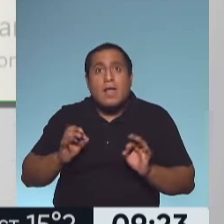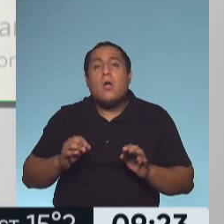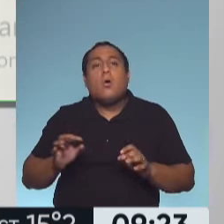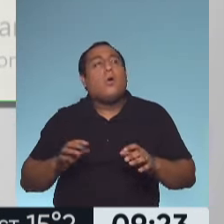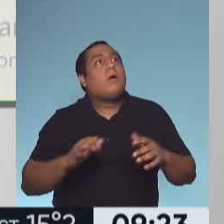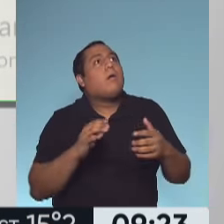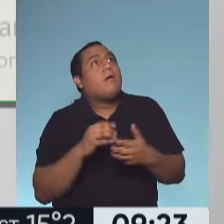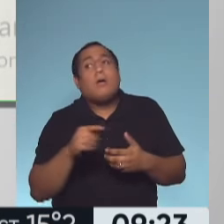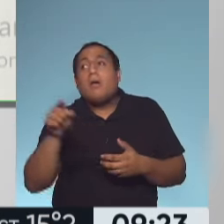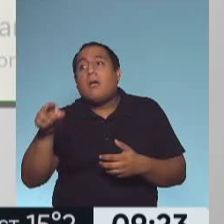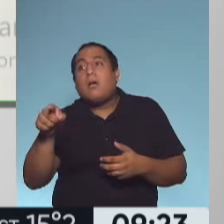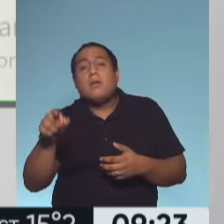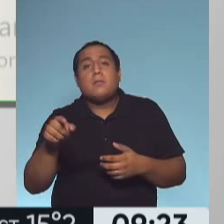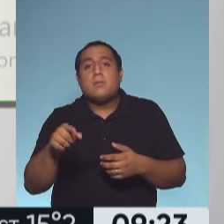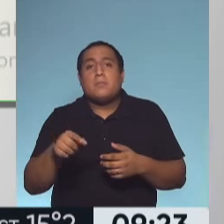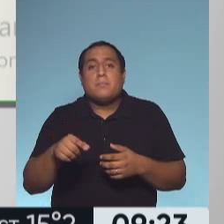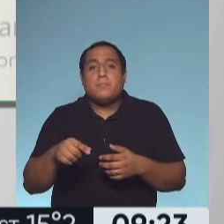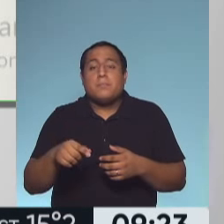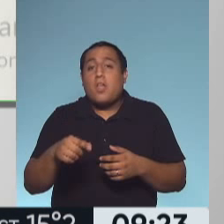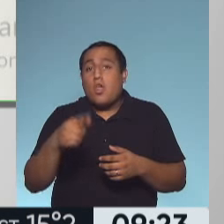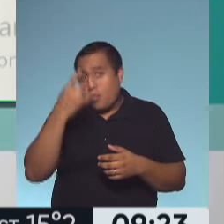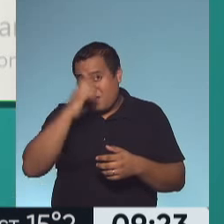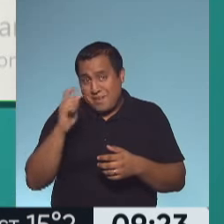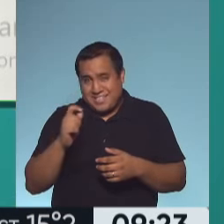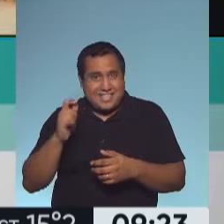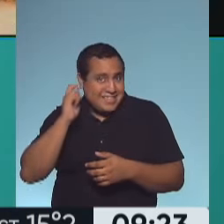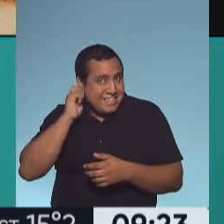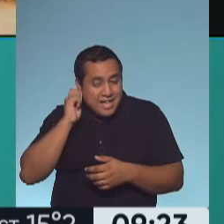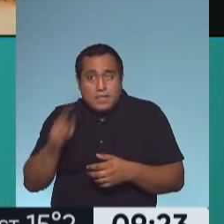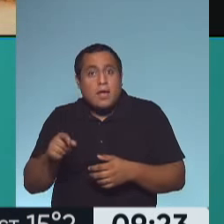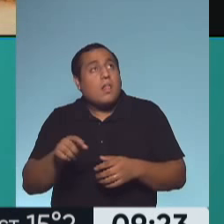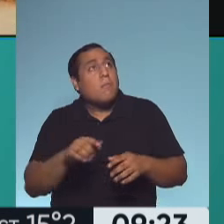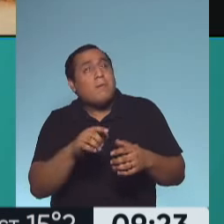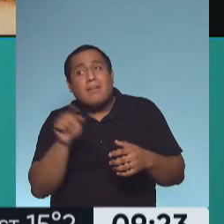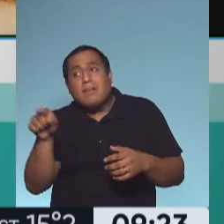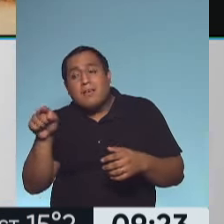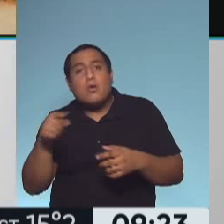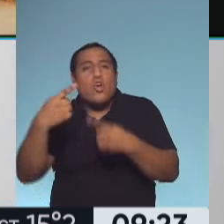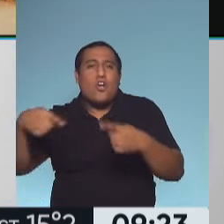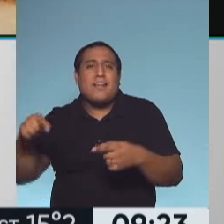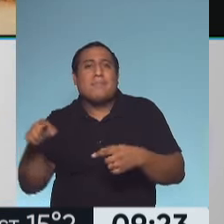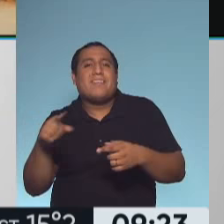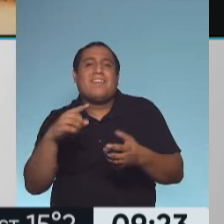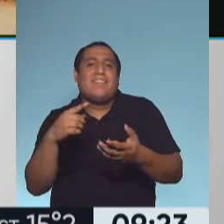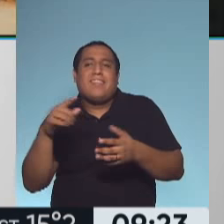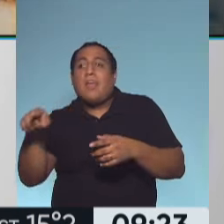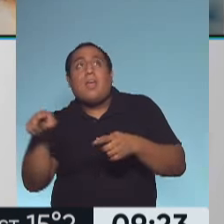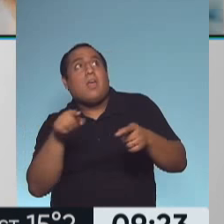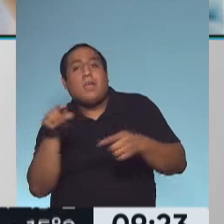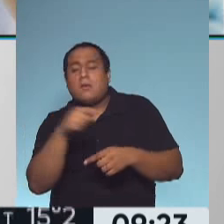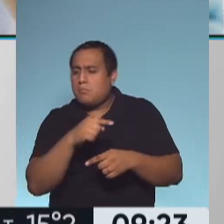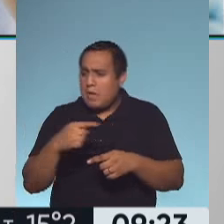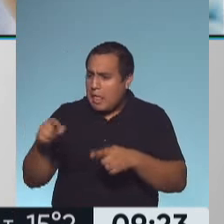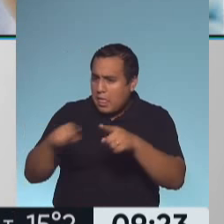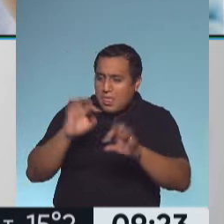mostrárselos a partir de los doce meses a su mamá, a su papá. Esos serían como los primeros primeros